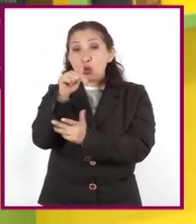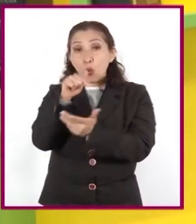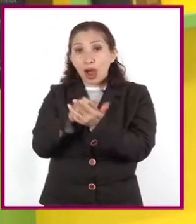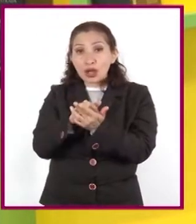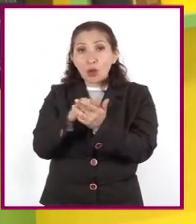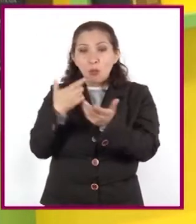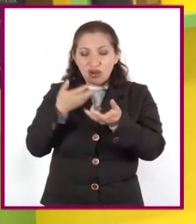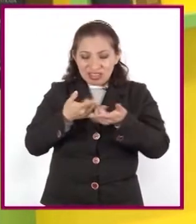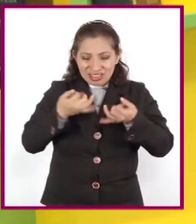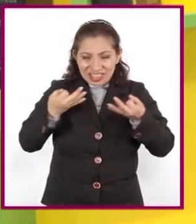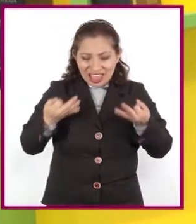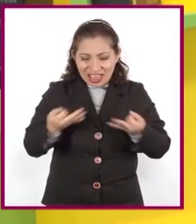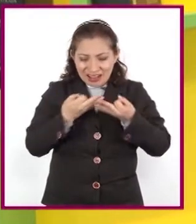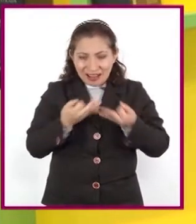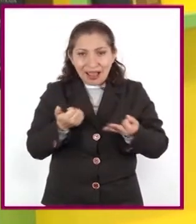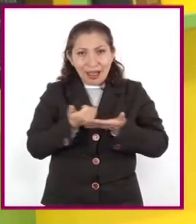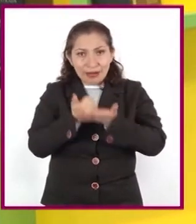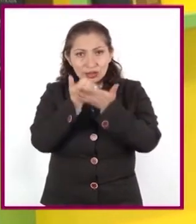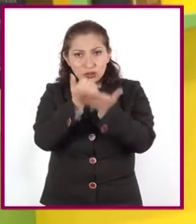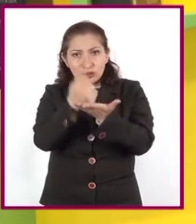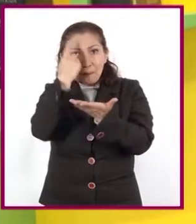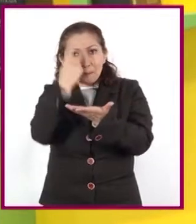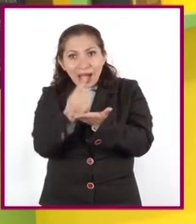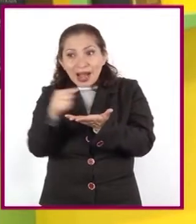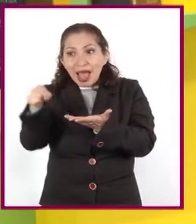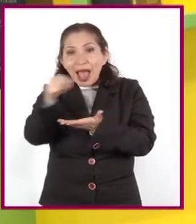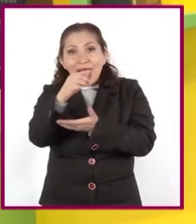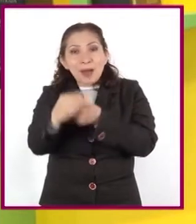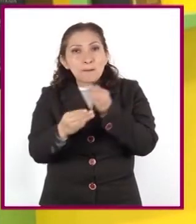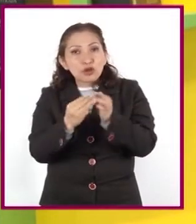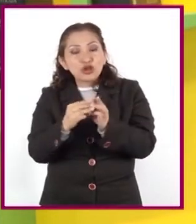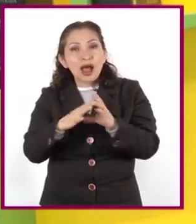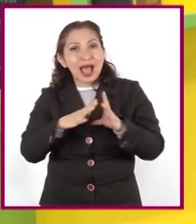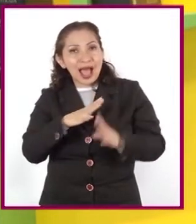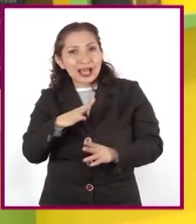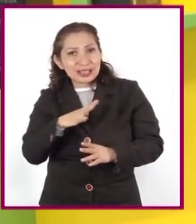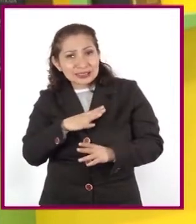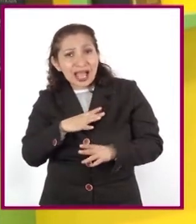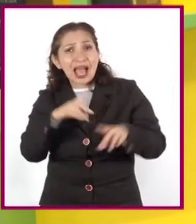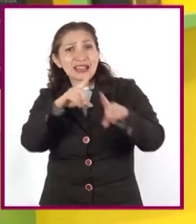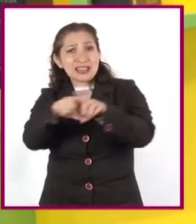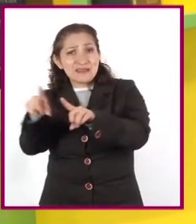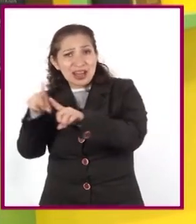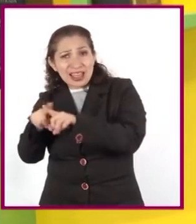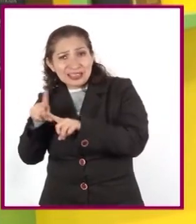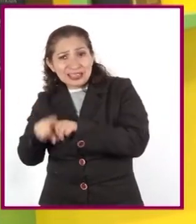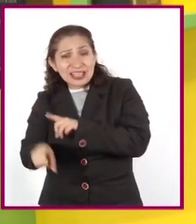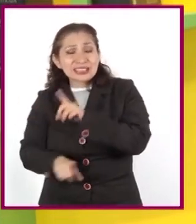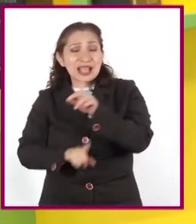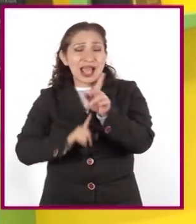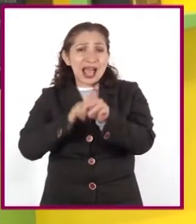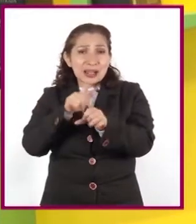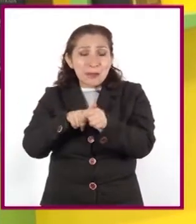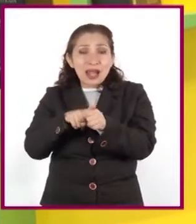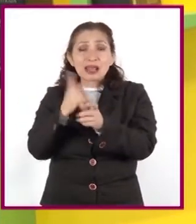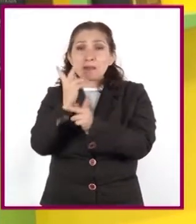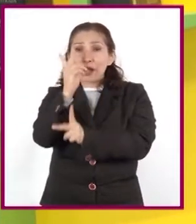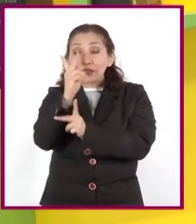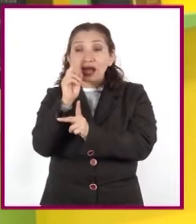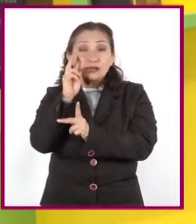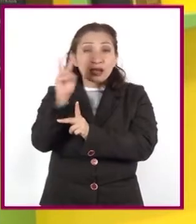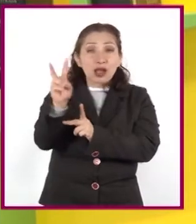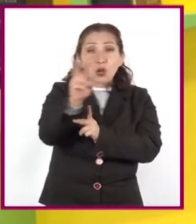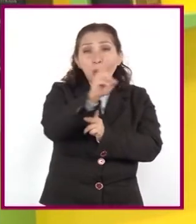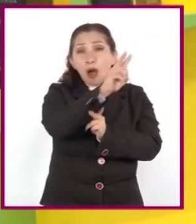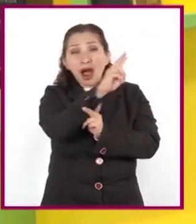favorecen y contribuyen a que nuestro planeta habite una gran variedad de seres vivos y existan paisajes